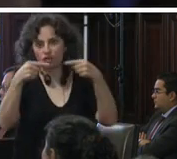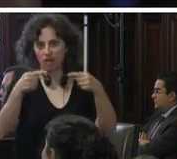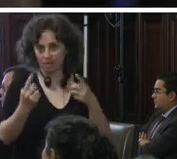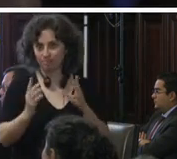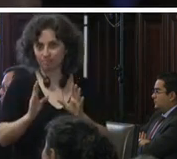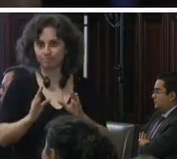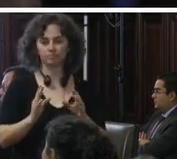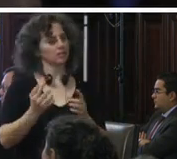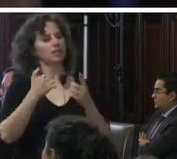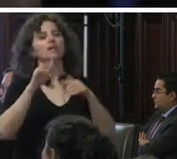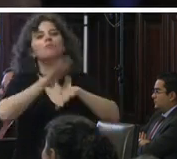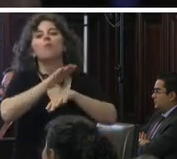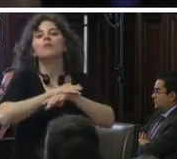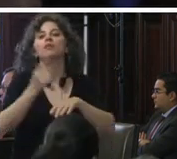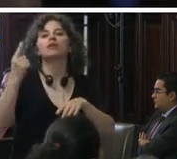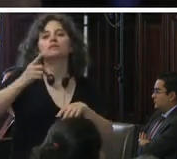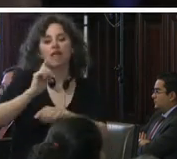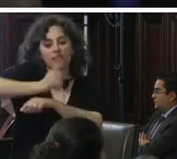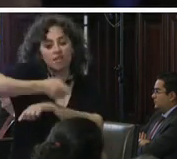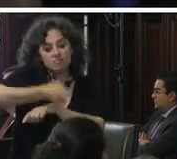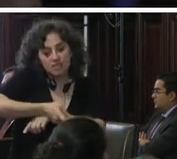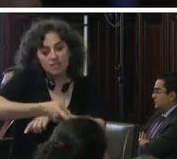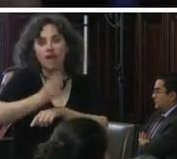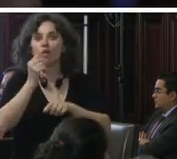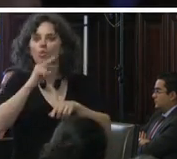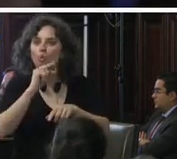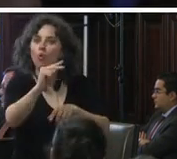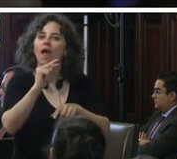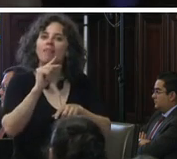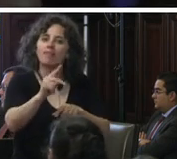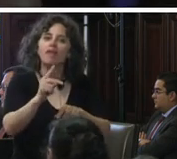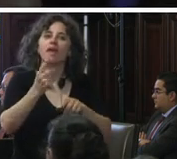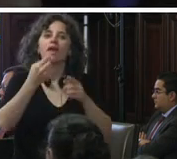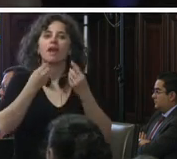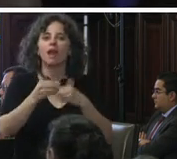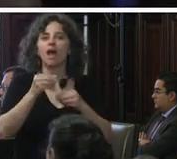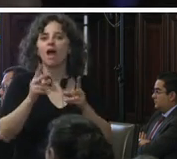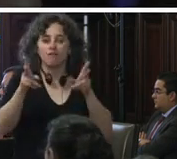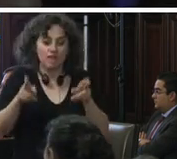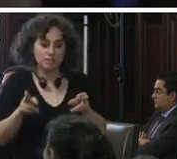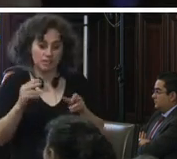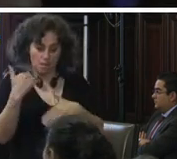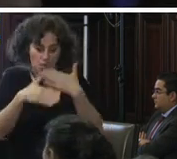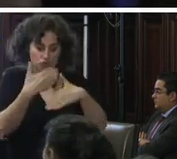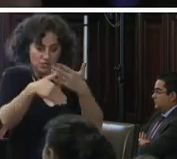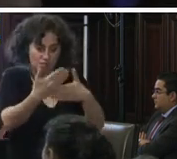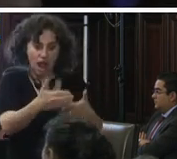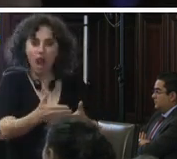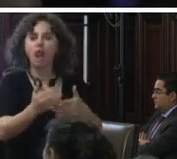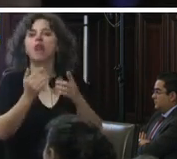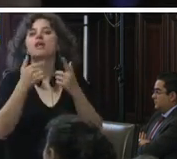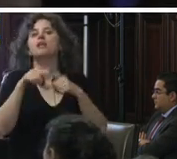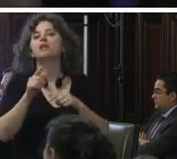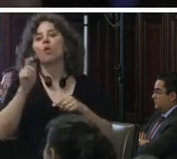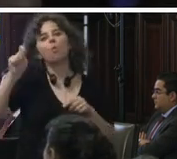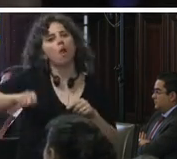En el momento en que se tiene que tomar esa decisión durante la fase procesal oportuna el